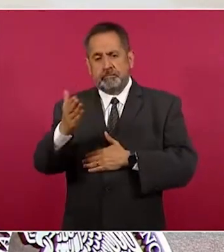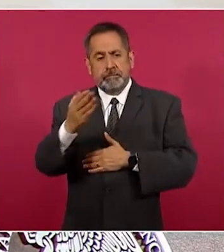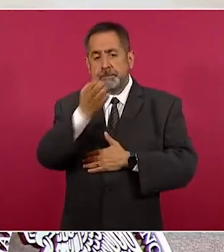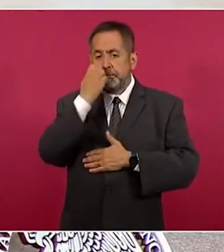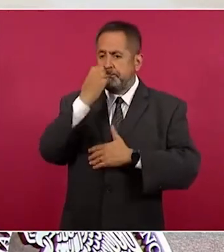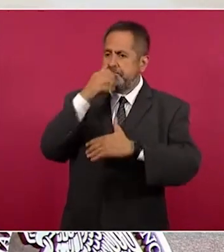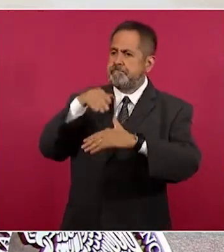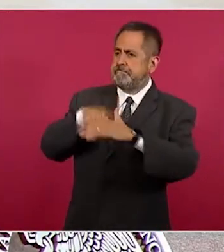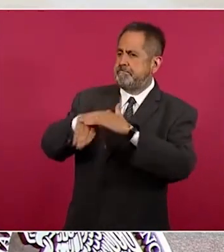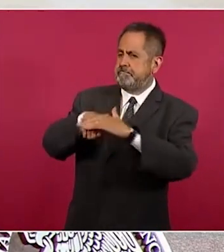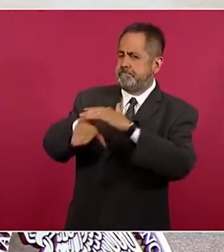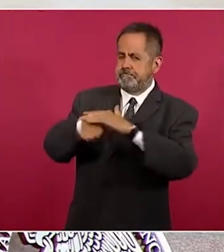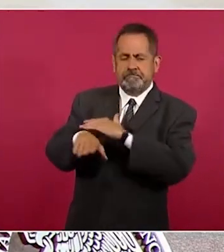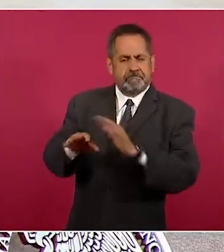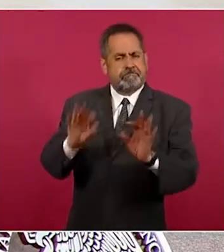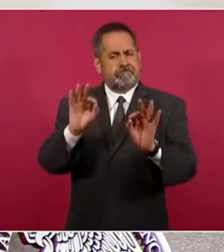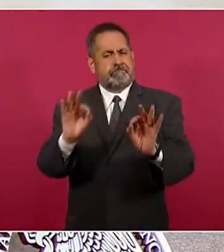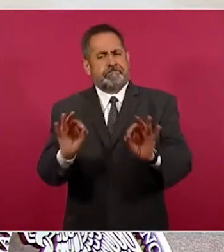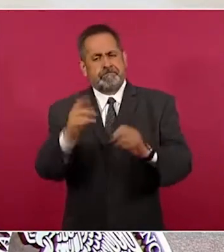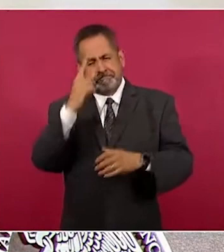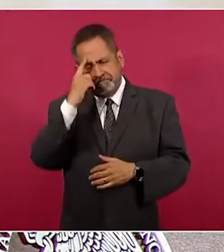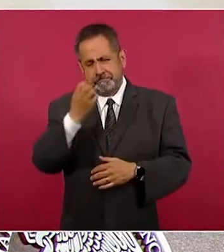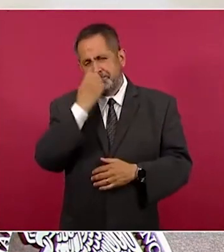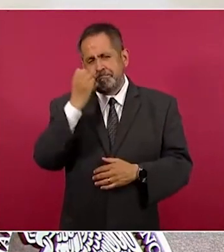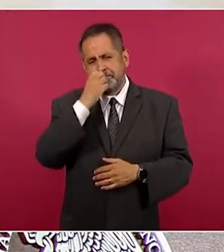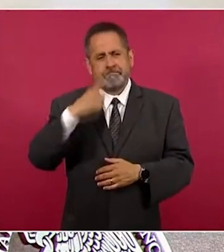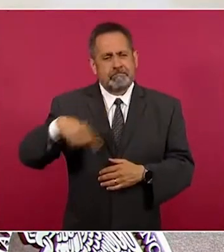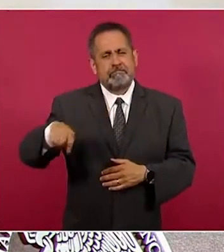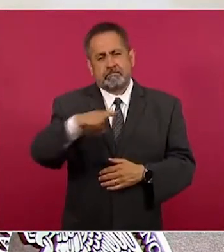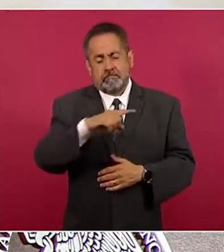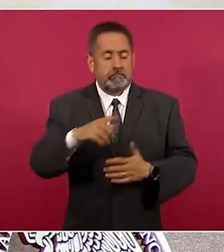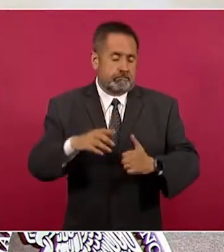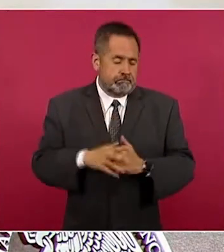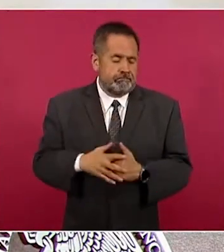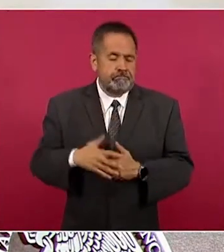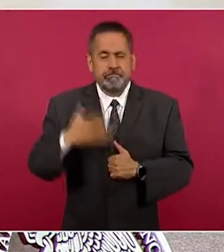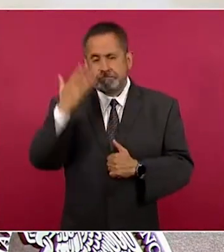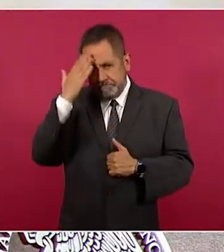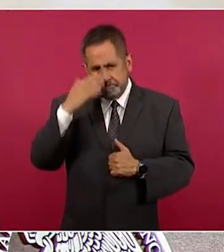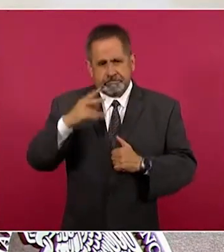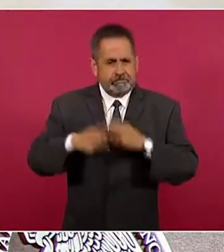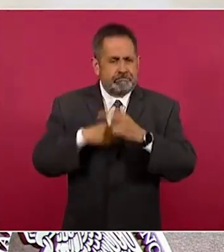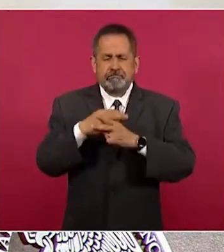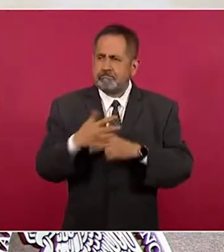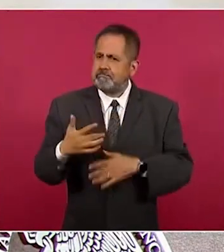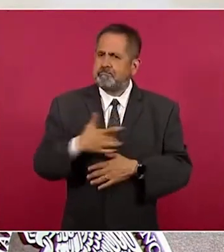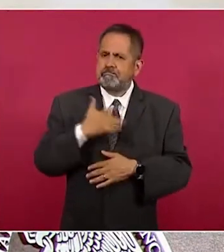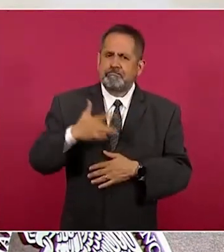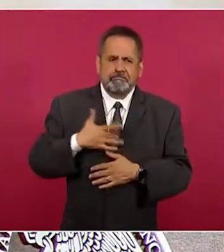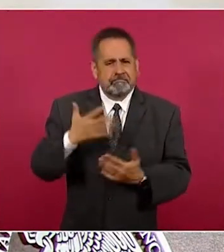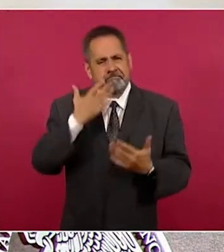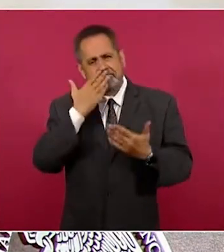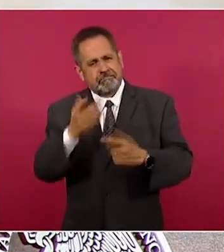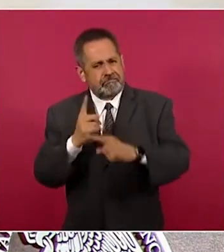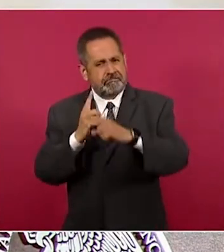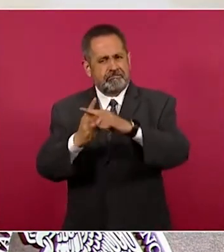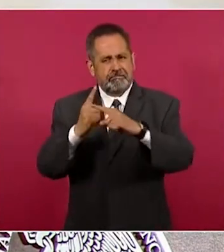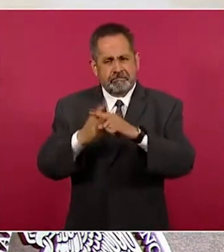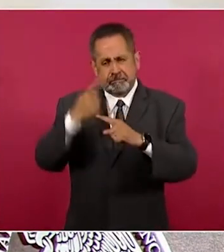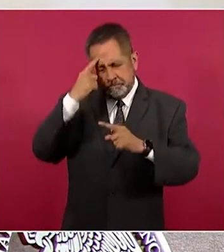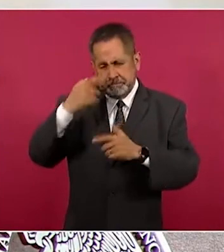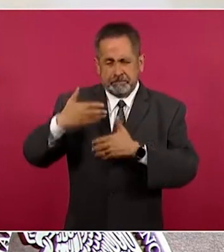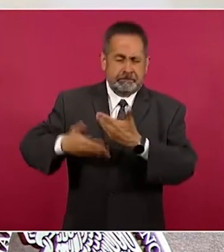actives todas las campanas para que la plataforma de YouTube te notifique cada vez que yo tenga un nuevo contenido disponible para ti.